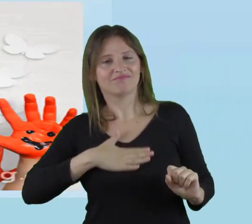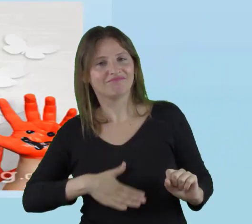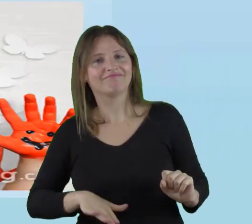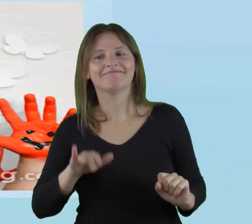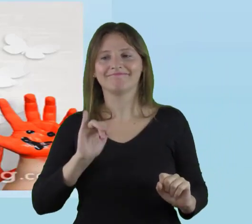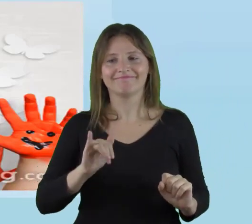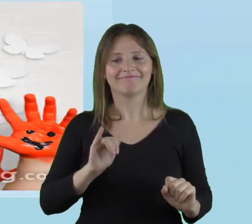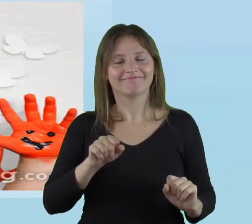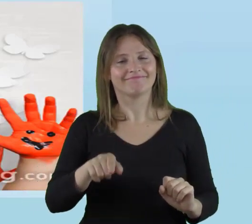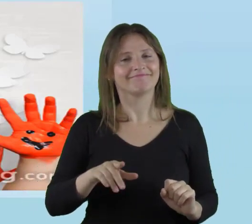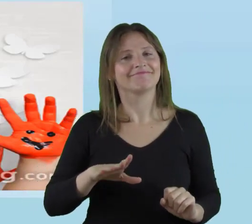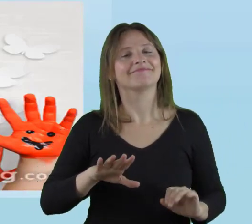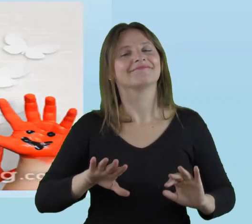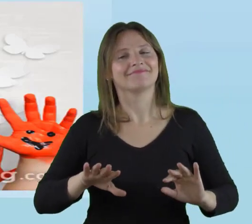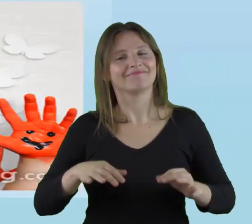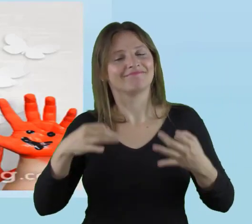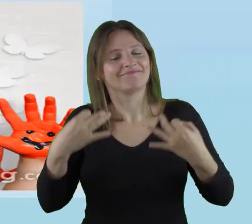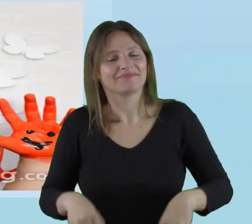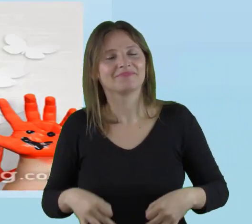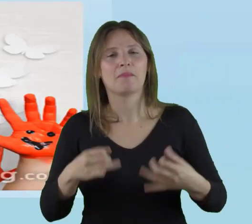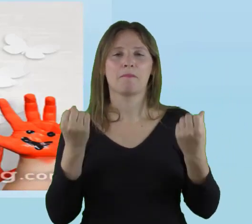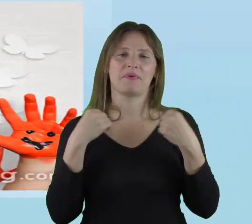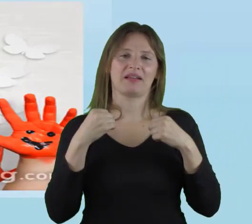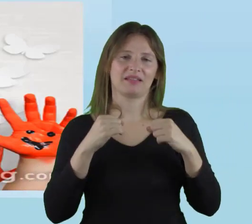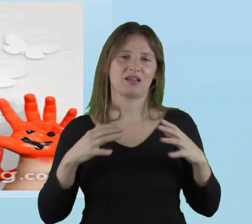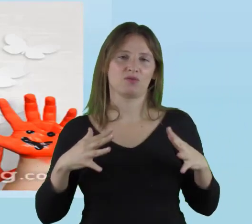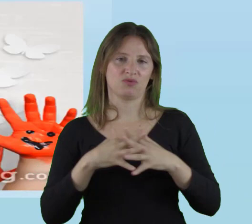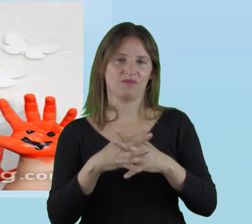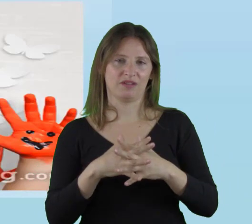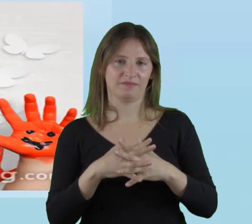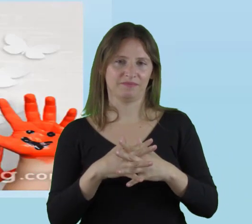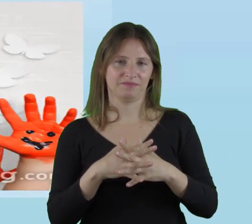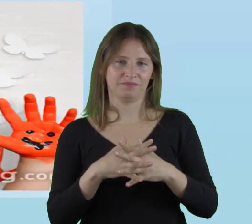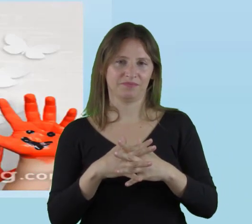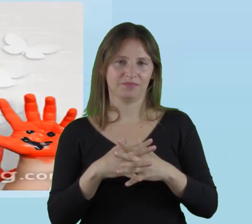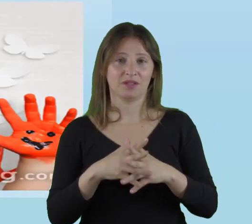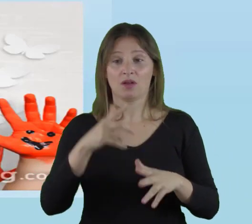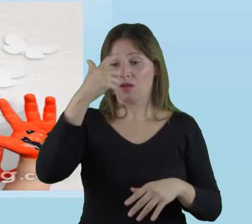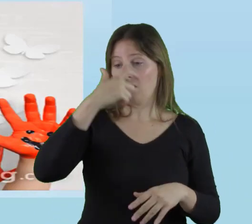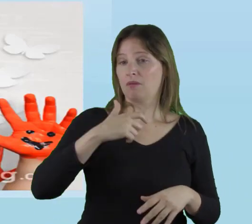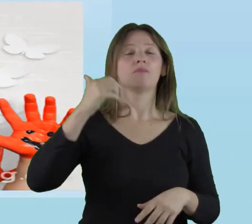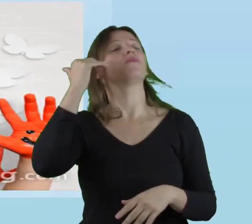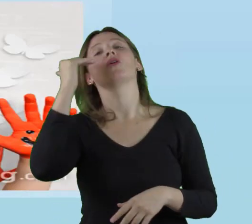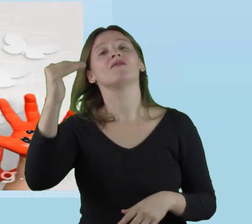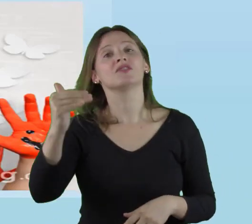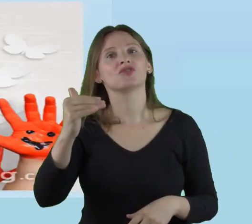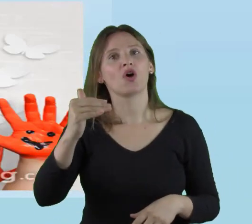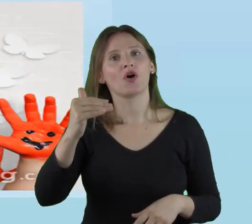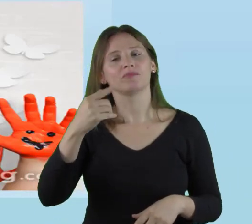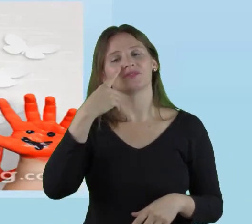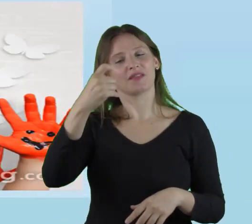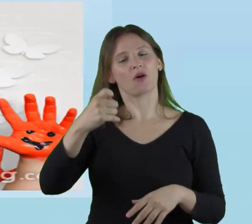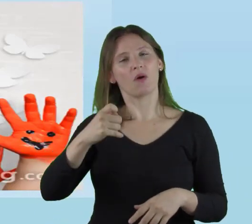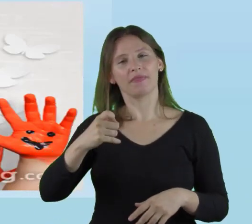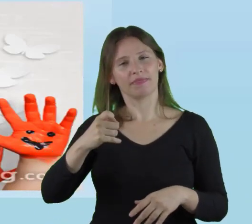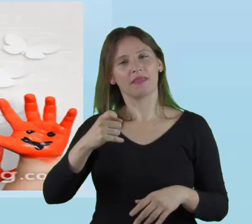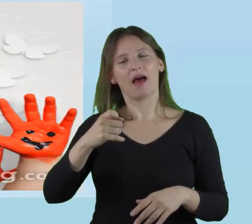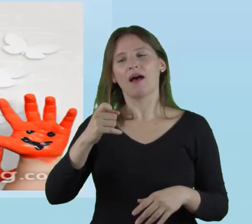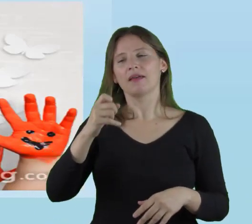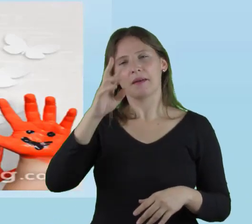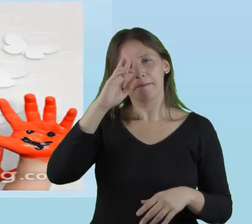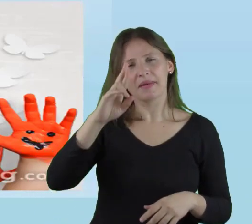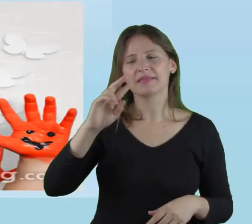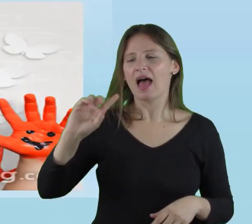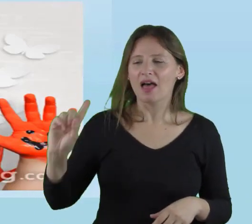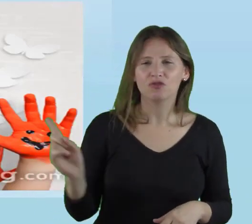decir que sí, podemos hablar de prácticas inclusivas. Cuando un docente tiene presente a